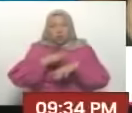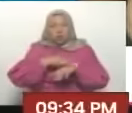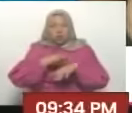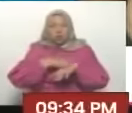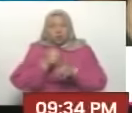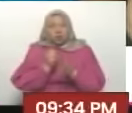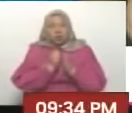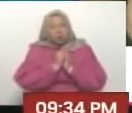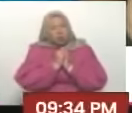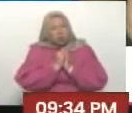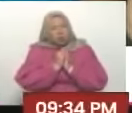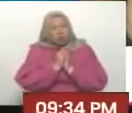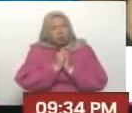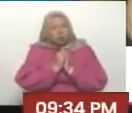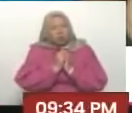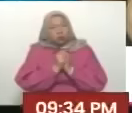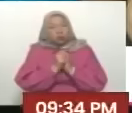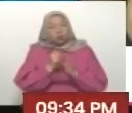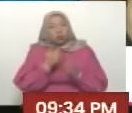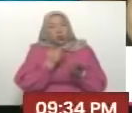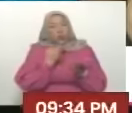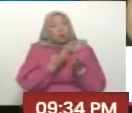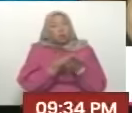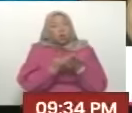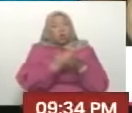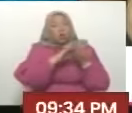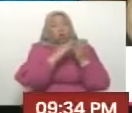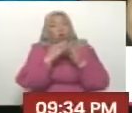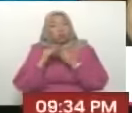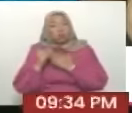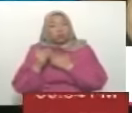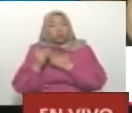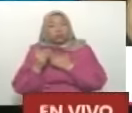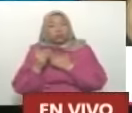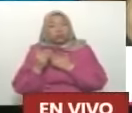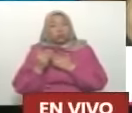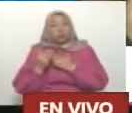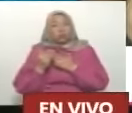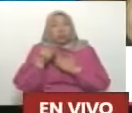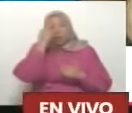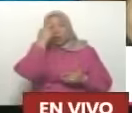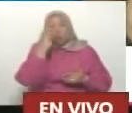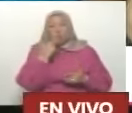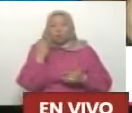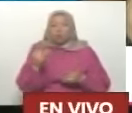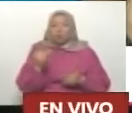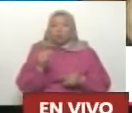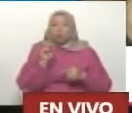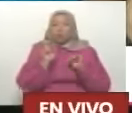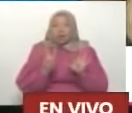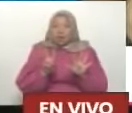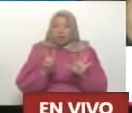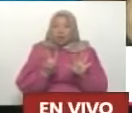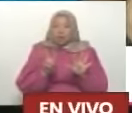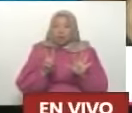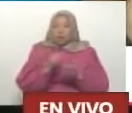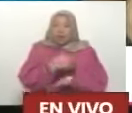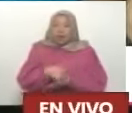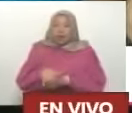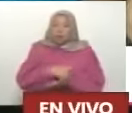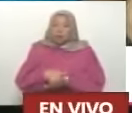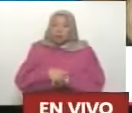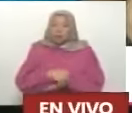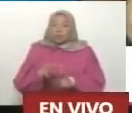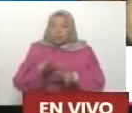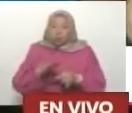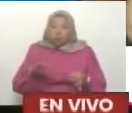favor individual, abogó por un proyecto colectivo que ellos tenían allá, en la Panamericana, en el kilómetro 7, y usted les dijo, cuenten